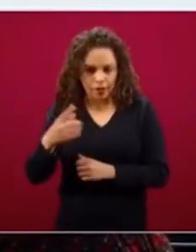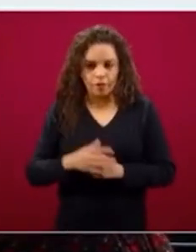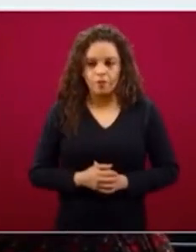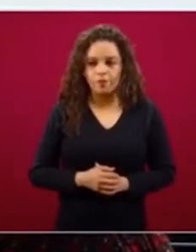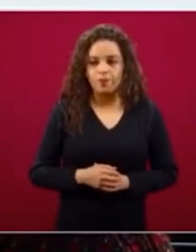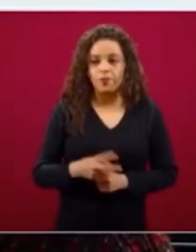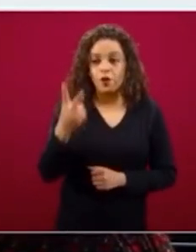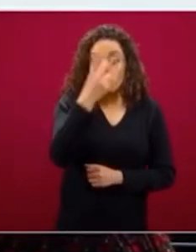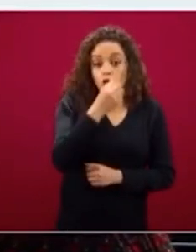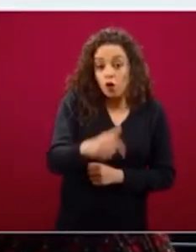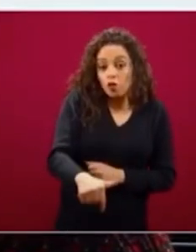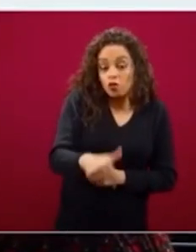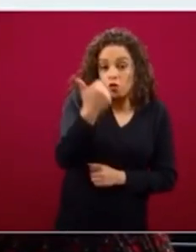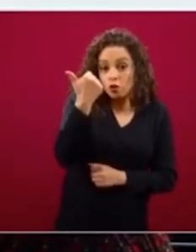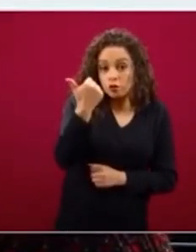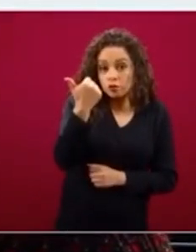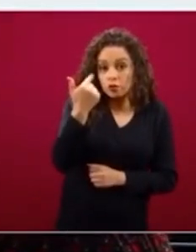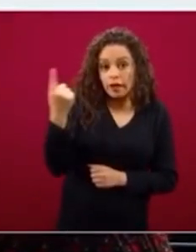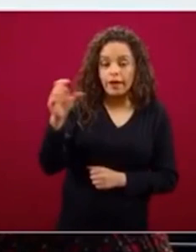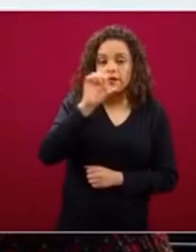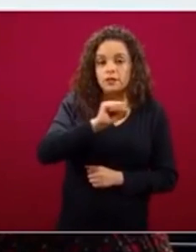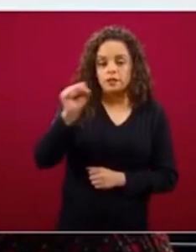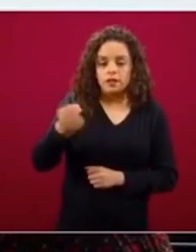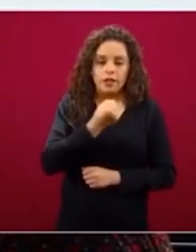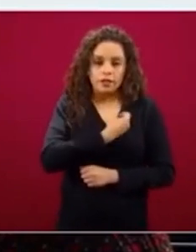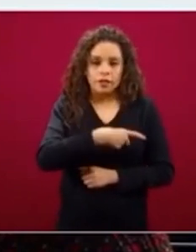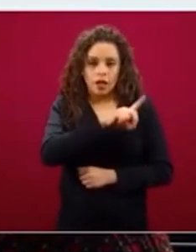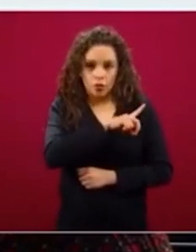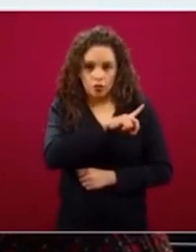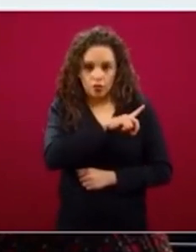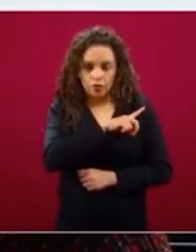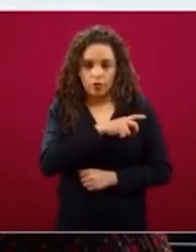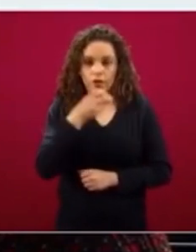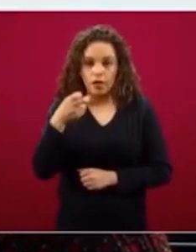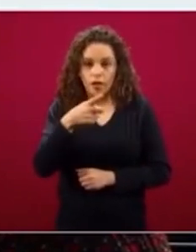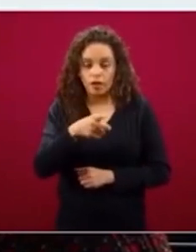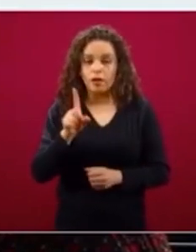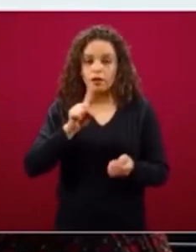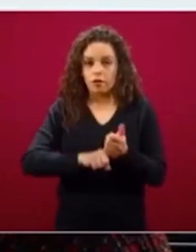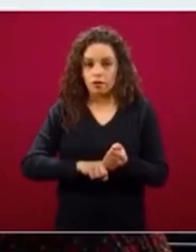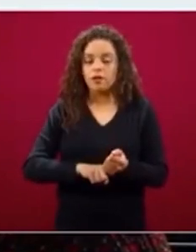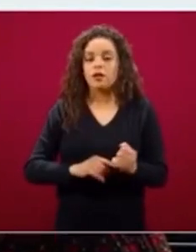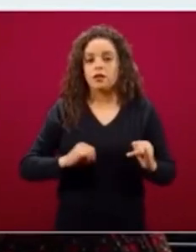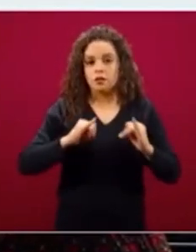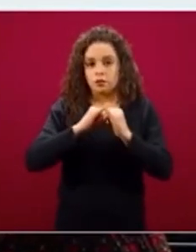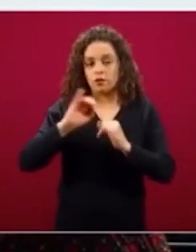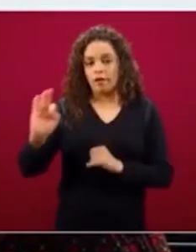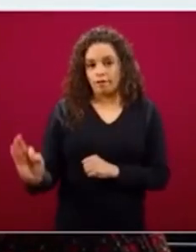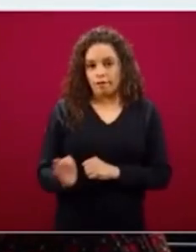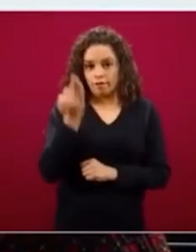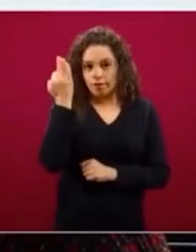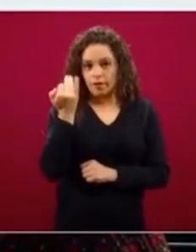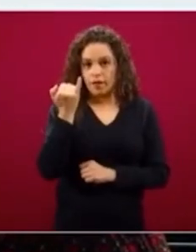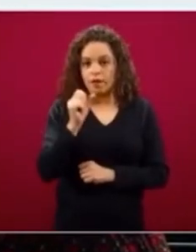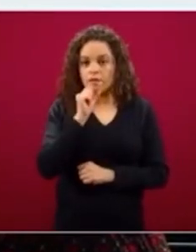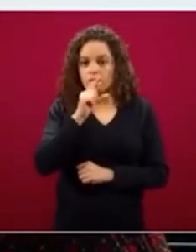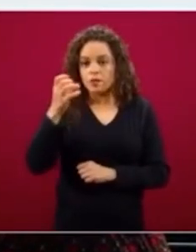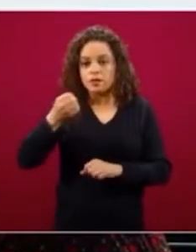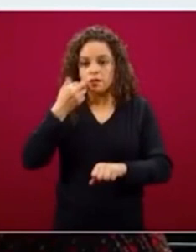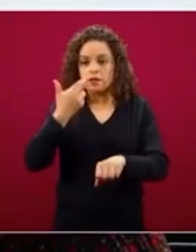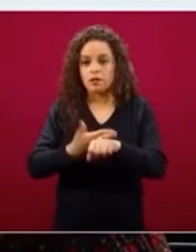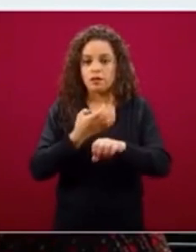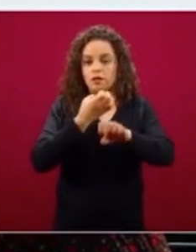212 de la Secretaría de Salud, esto incluye dependencias federales y las Secretarías